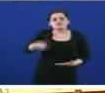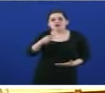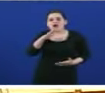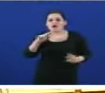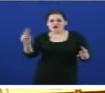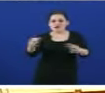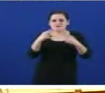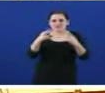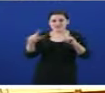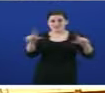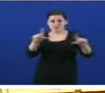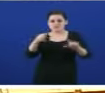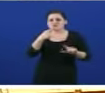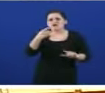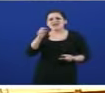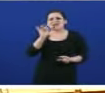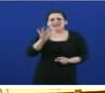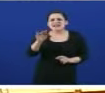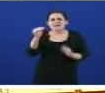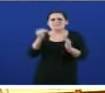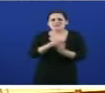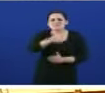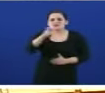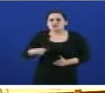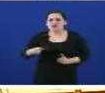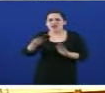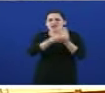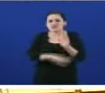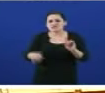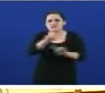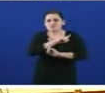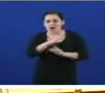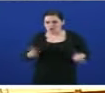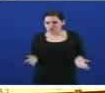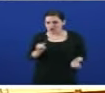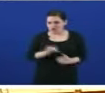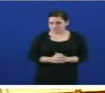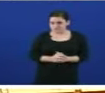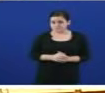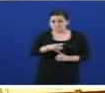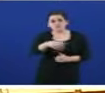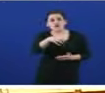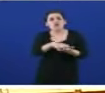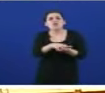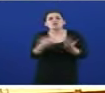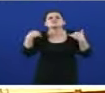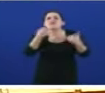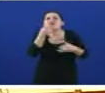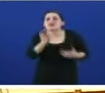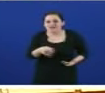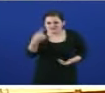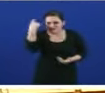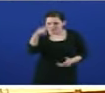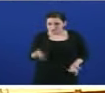ano máis de 15.000 persoas ingresaron nas listas do desemprego. E non tiña dúbidas, como dicen, de quen era a responsabilidade.